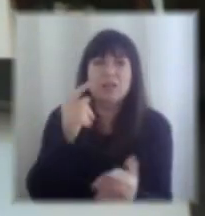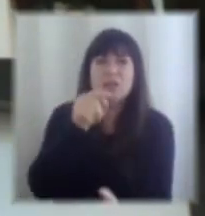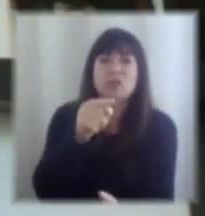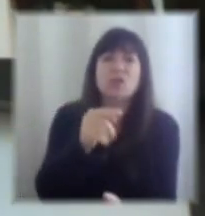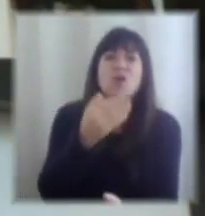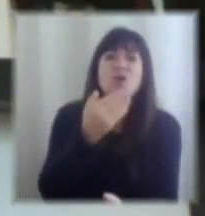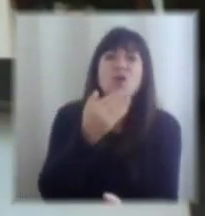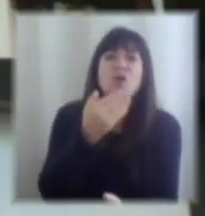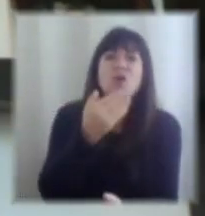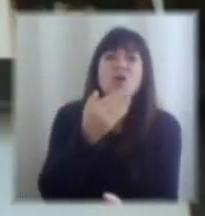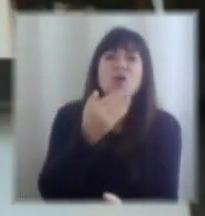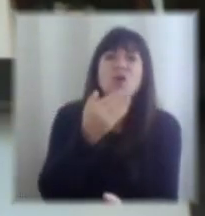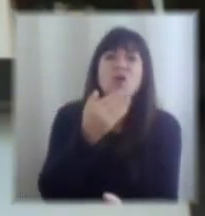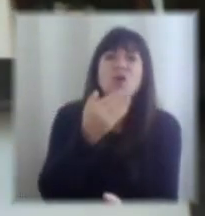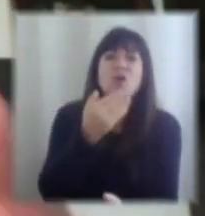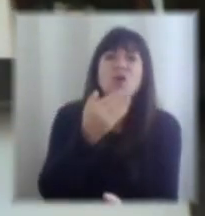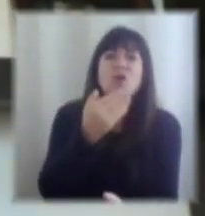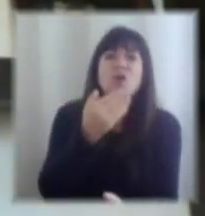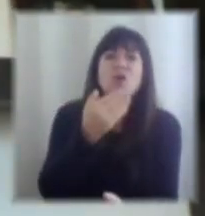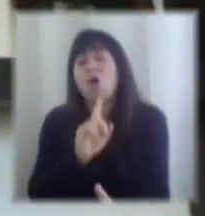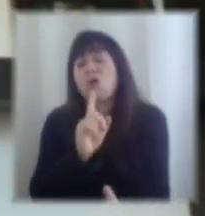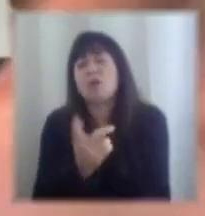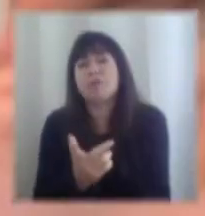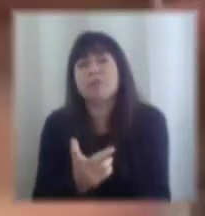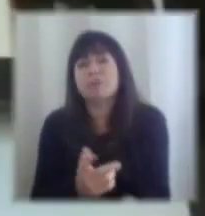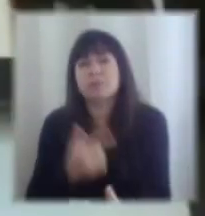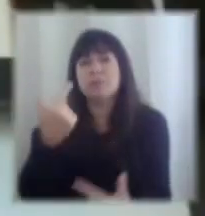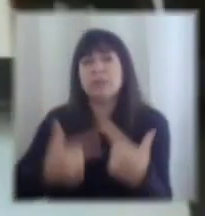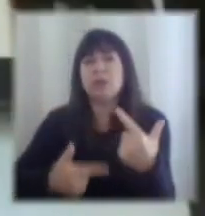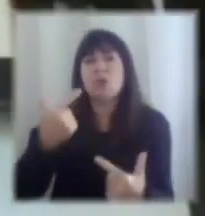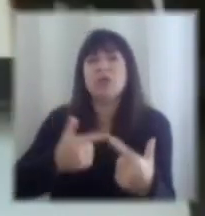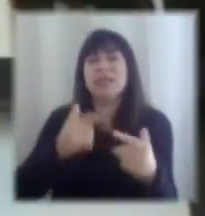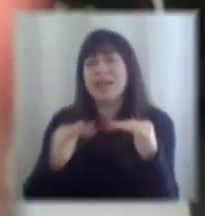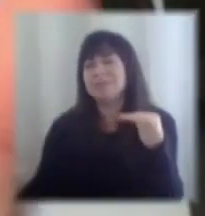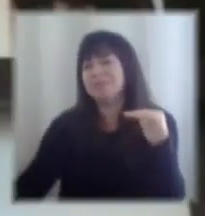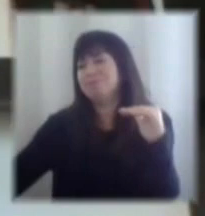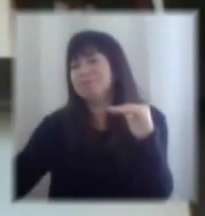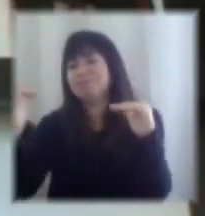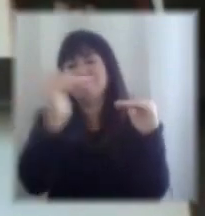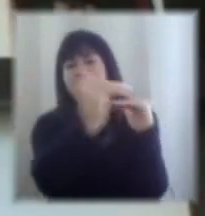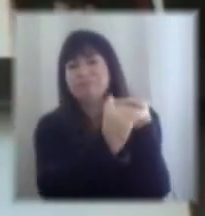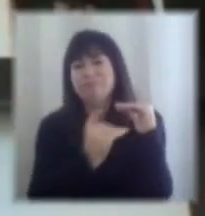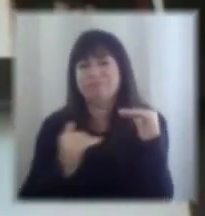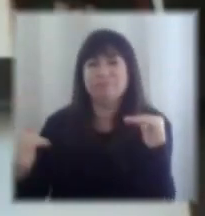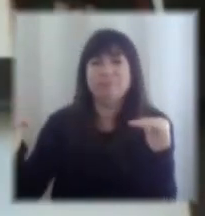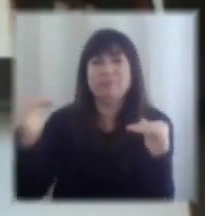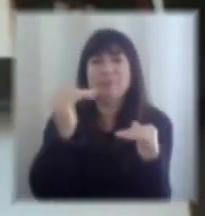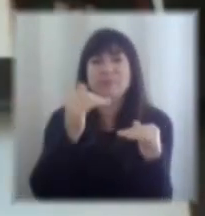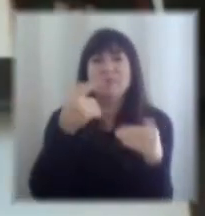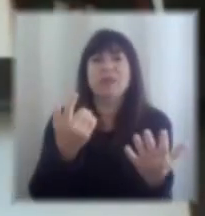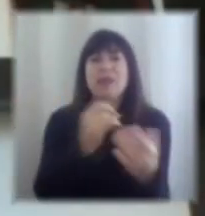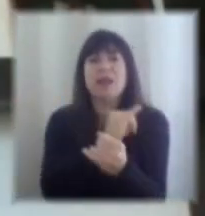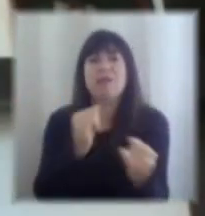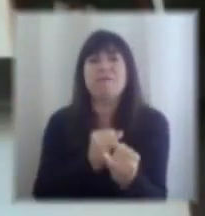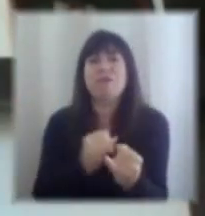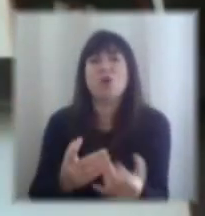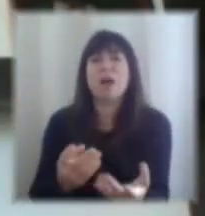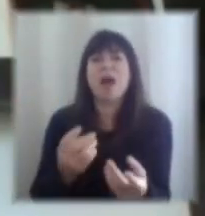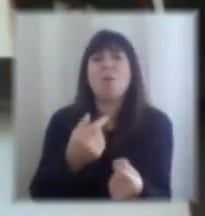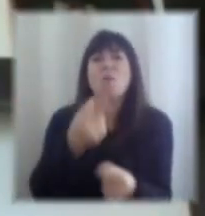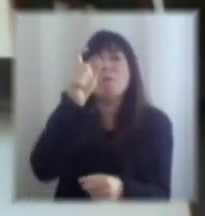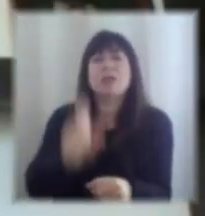plan de emergencia o quizás no o quizás políticas más bien transversales que básicamente por ejemplo se centran en formar el capital humano para